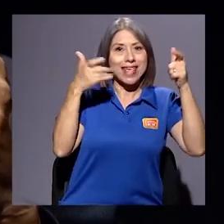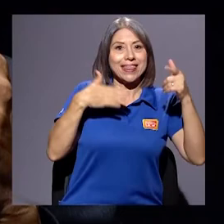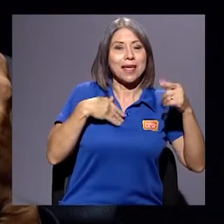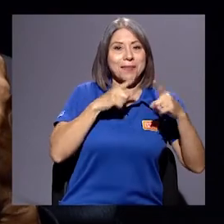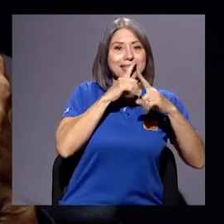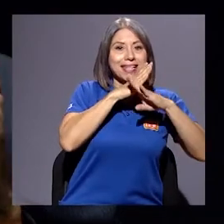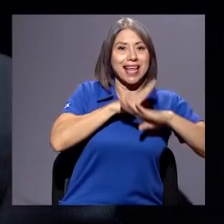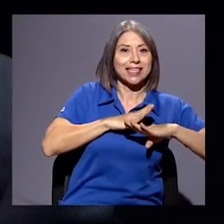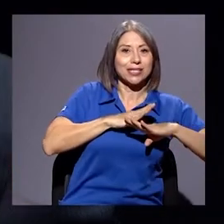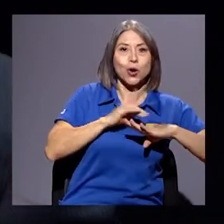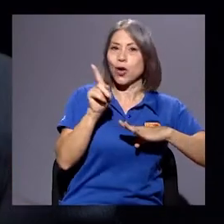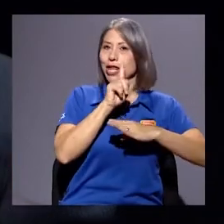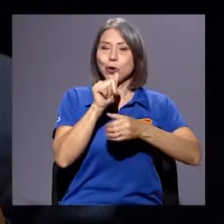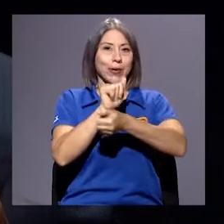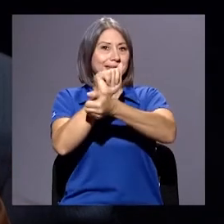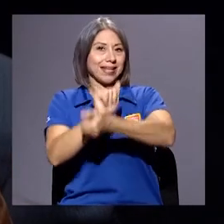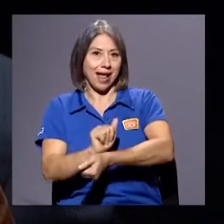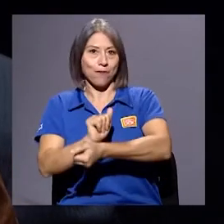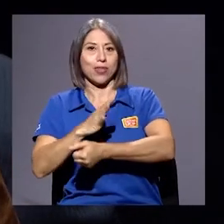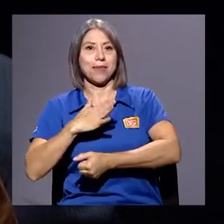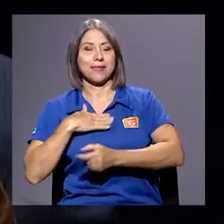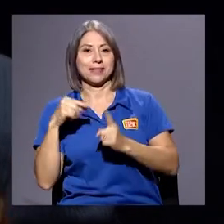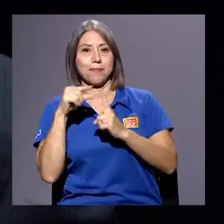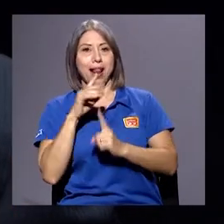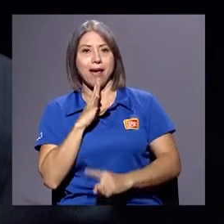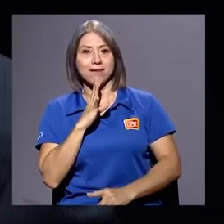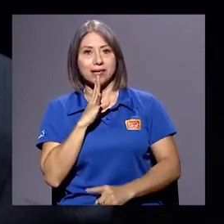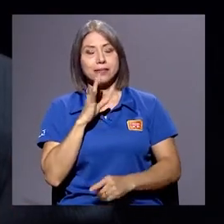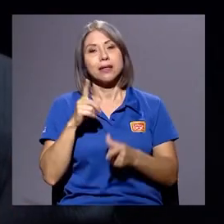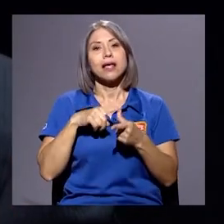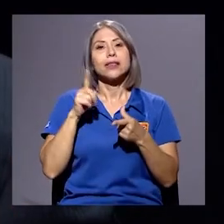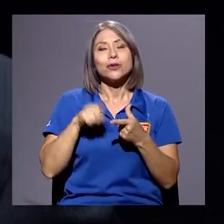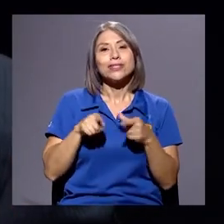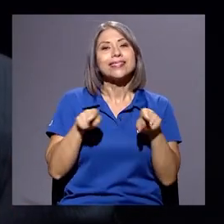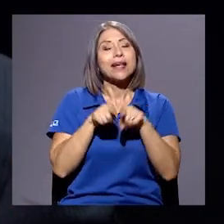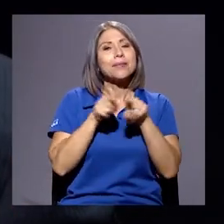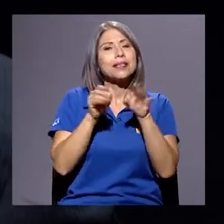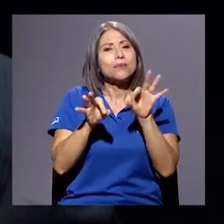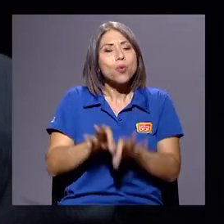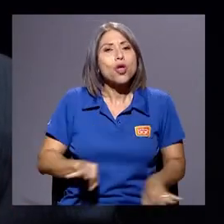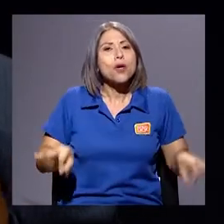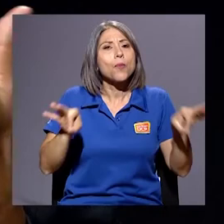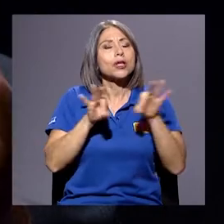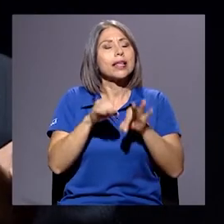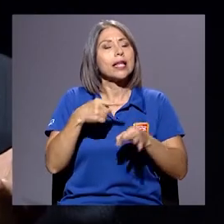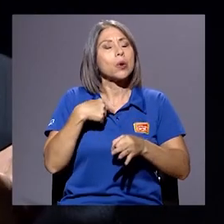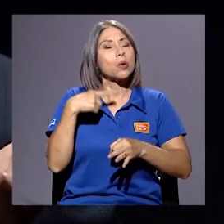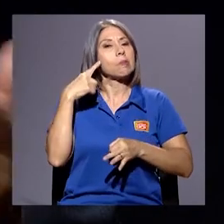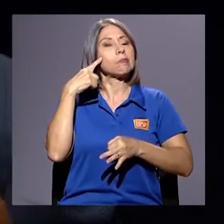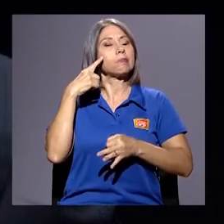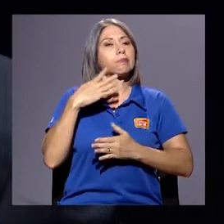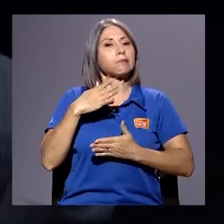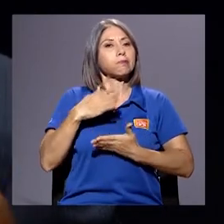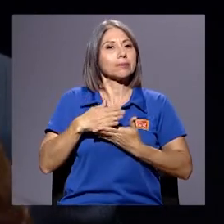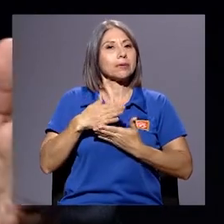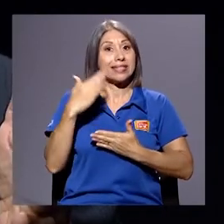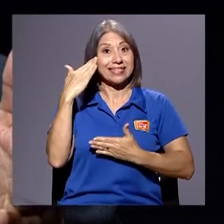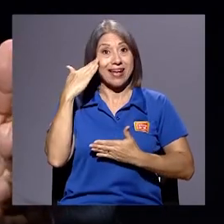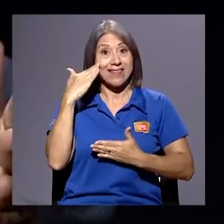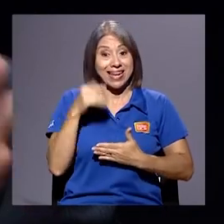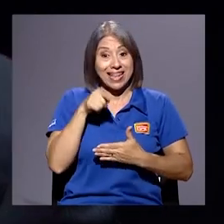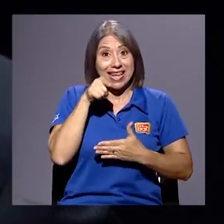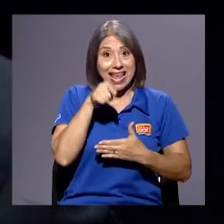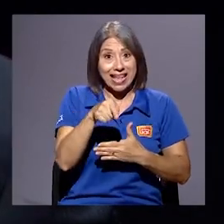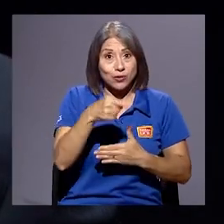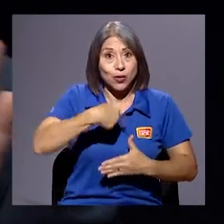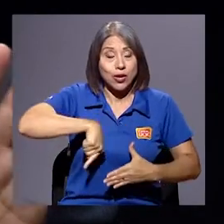Así es. Y entonces, también es muy importante tener pausa y saber que eso que estamos compartiendo o disparando